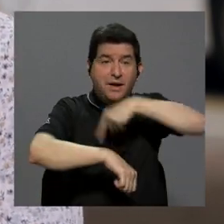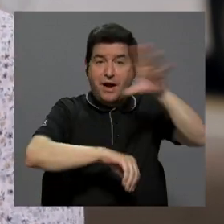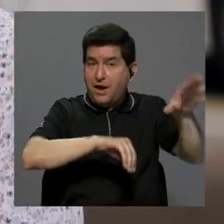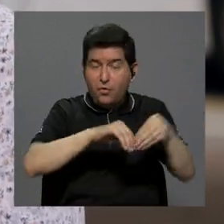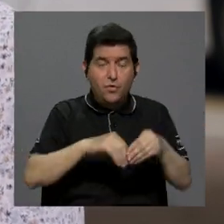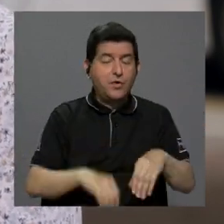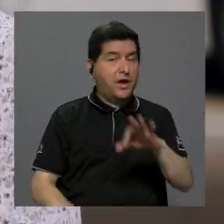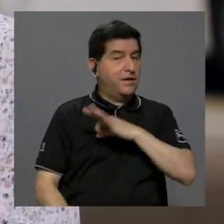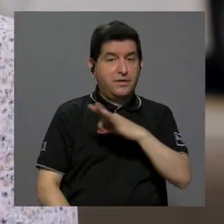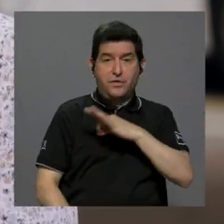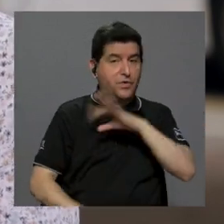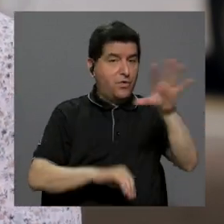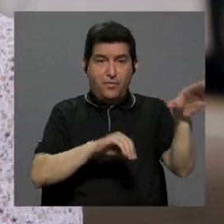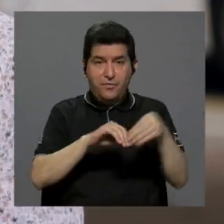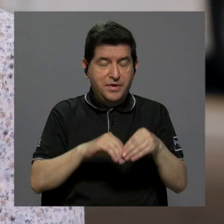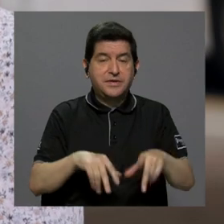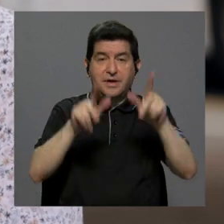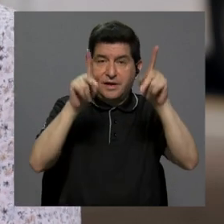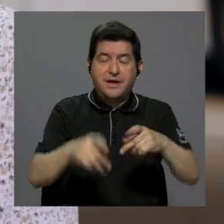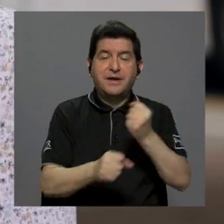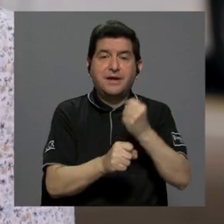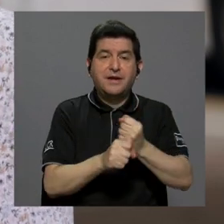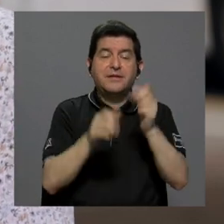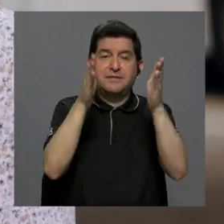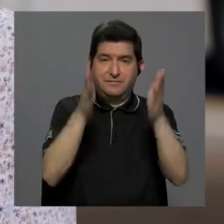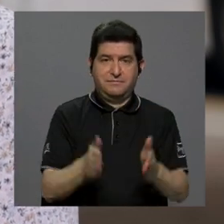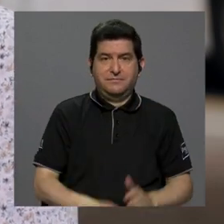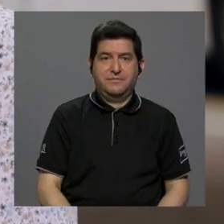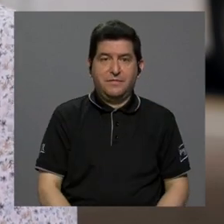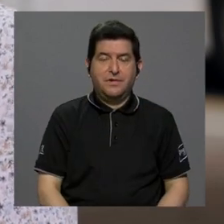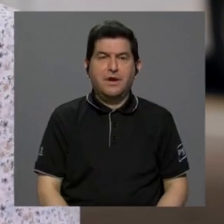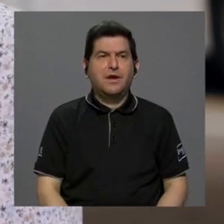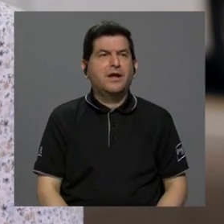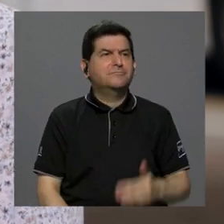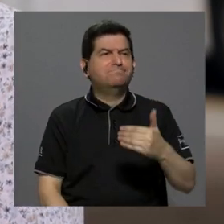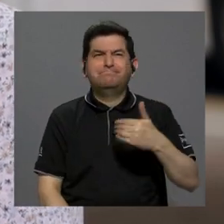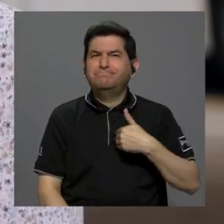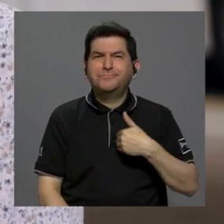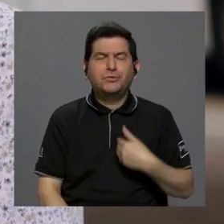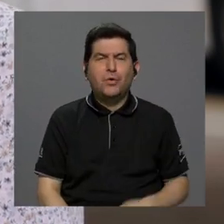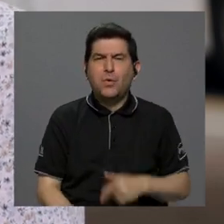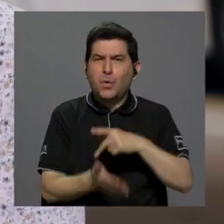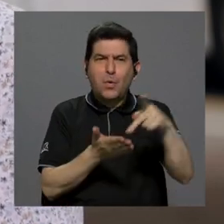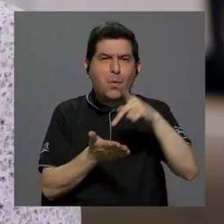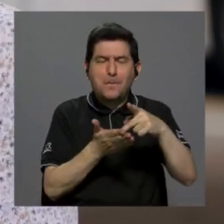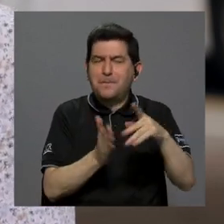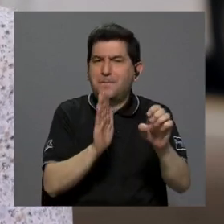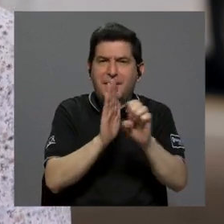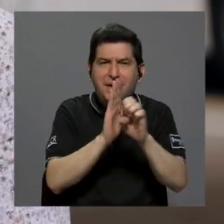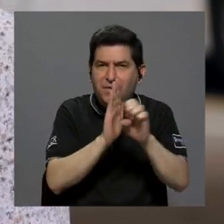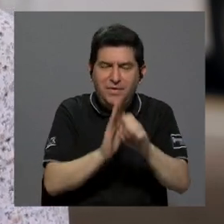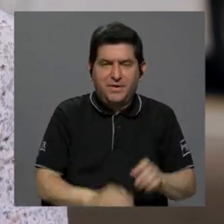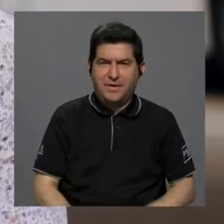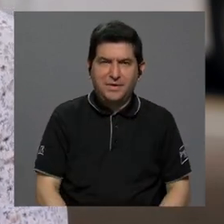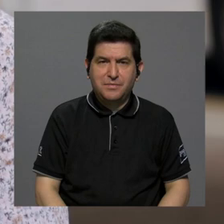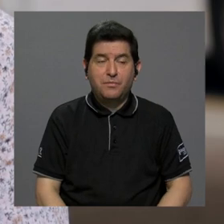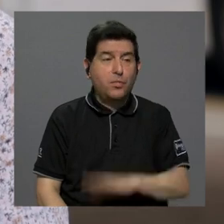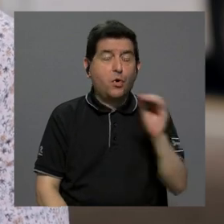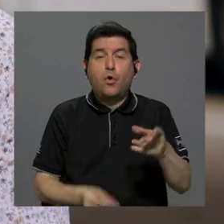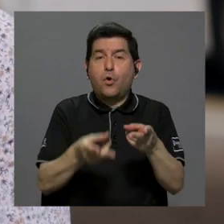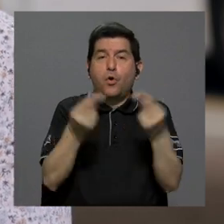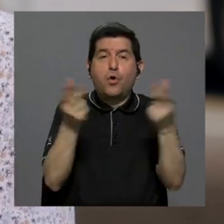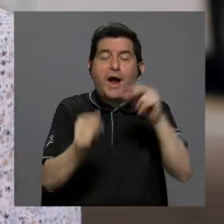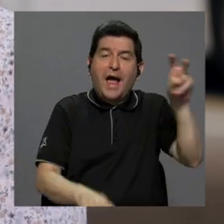hora extra. Sin ningún beneficio adicional para la persona trabajadora. No hay una retribución, por ejemplo,